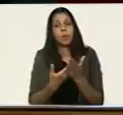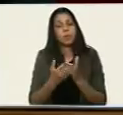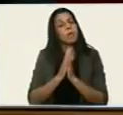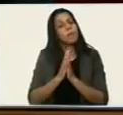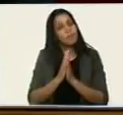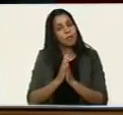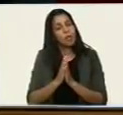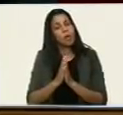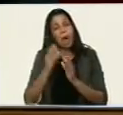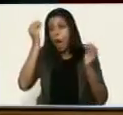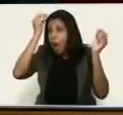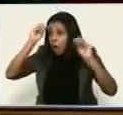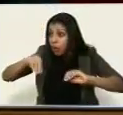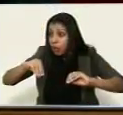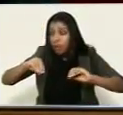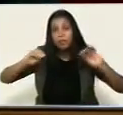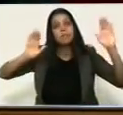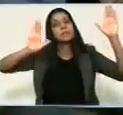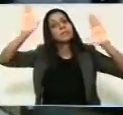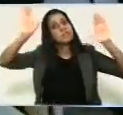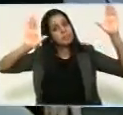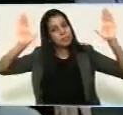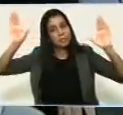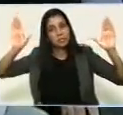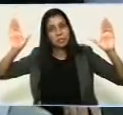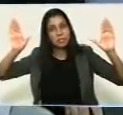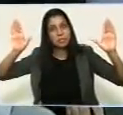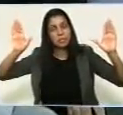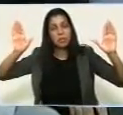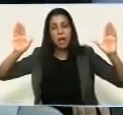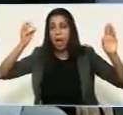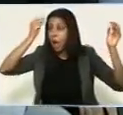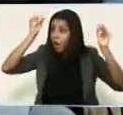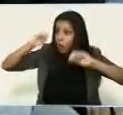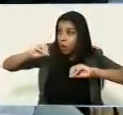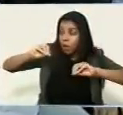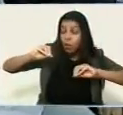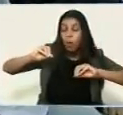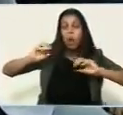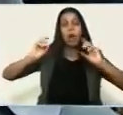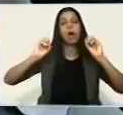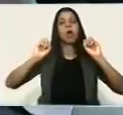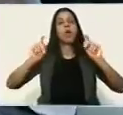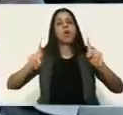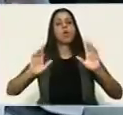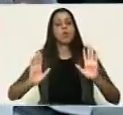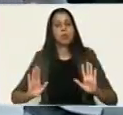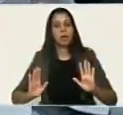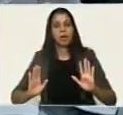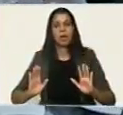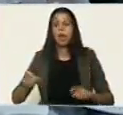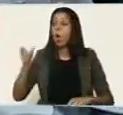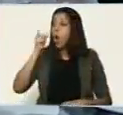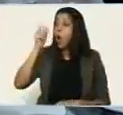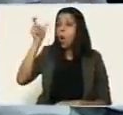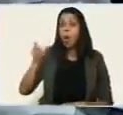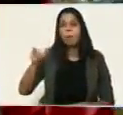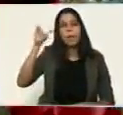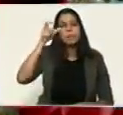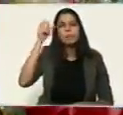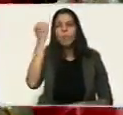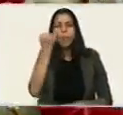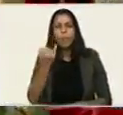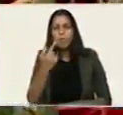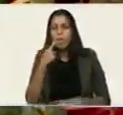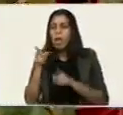por favor, les pido que levanten la mano los que estén de acuerdo como constituyentes y queda pues designado Tarek William Sack como